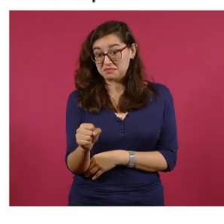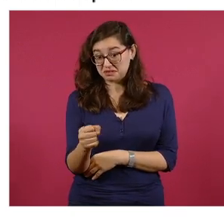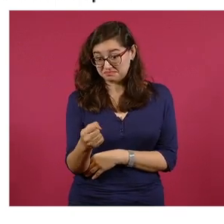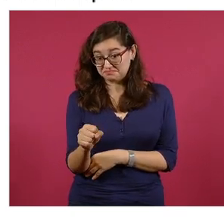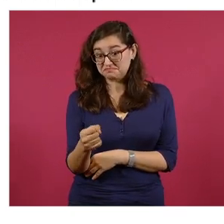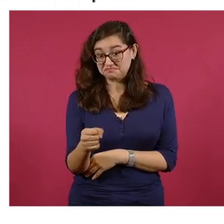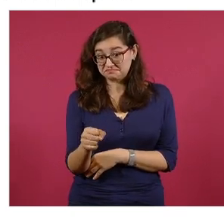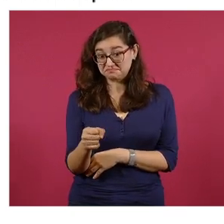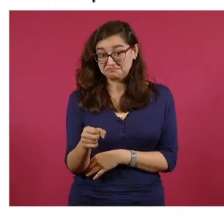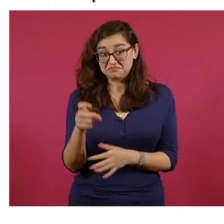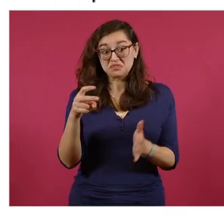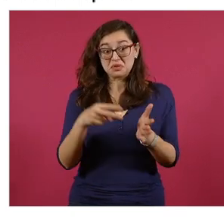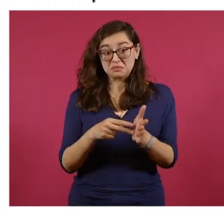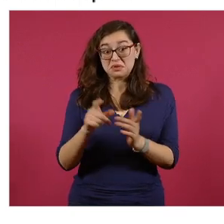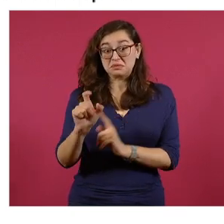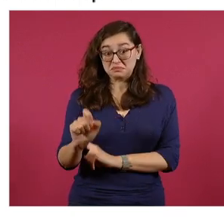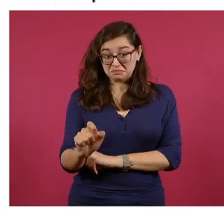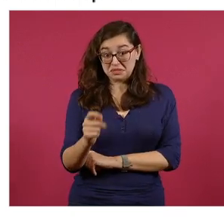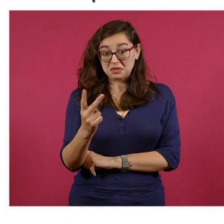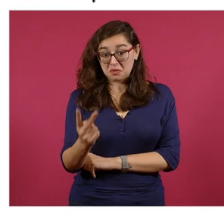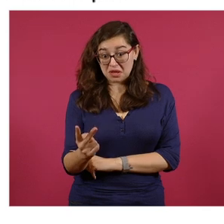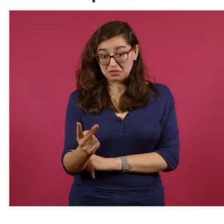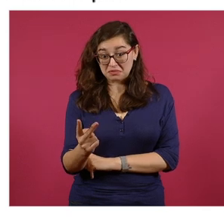de 2024